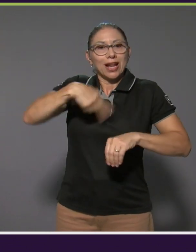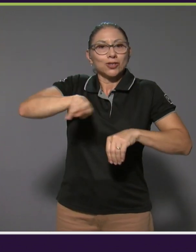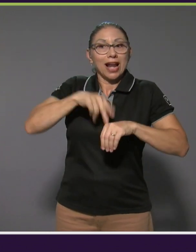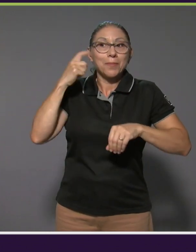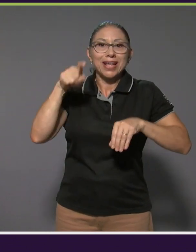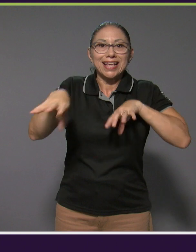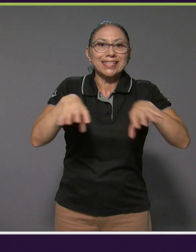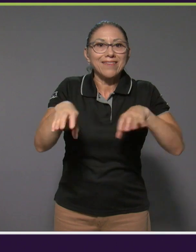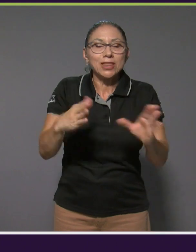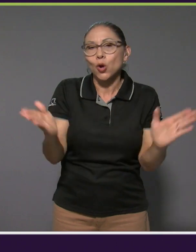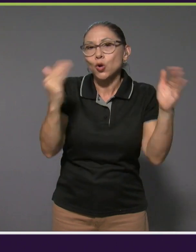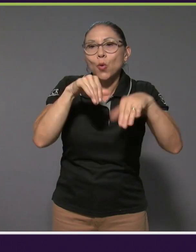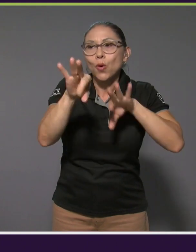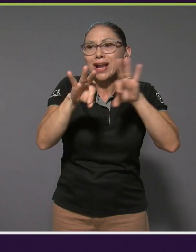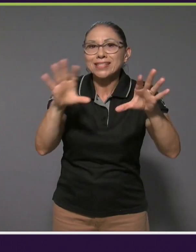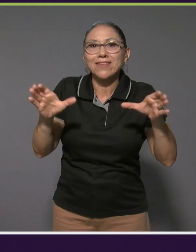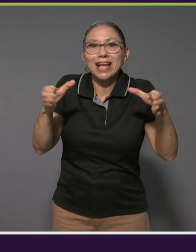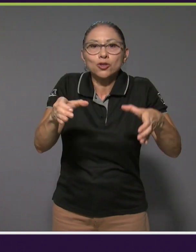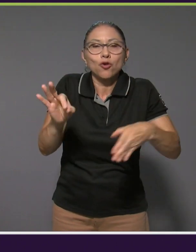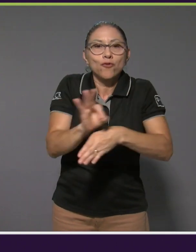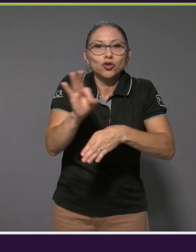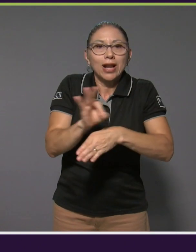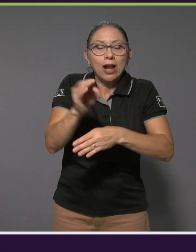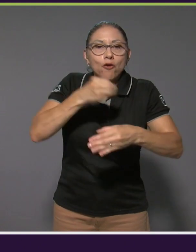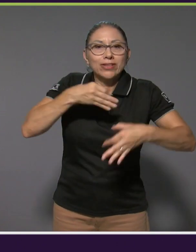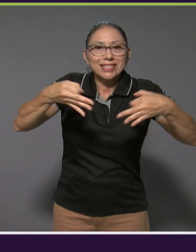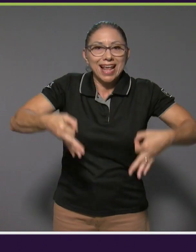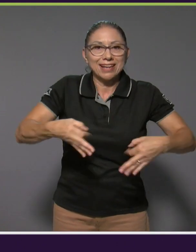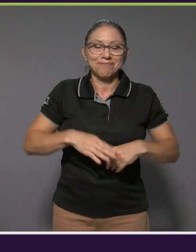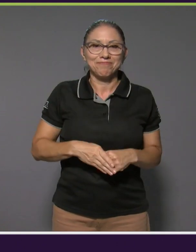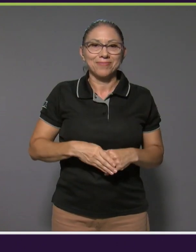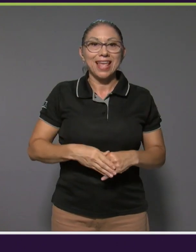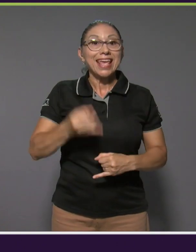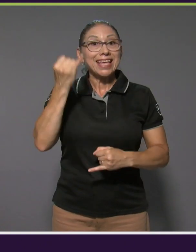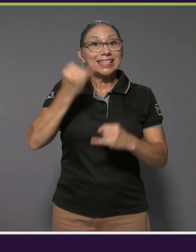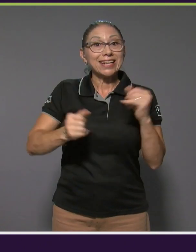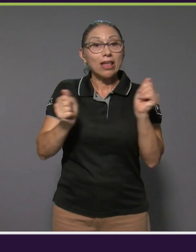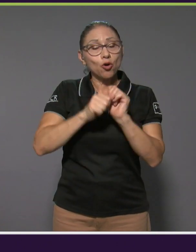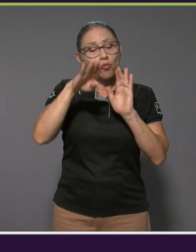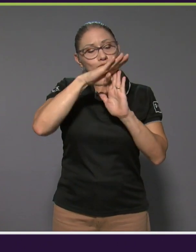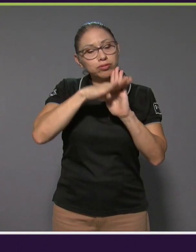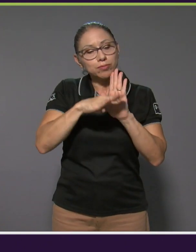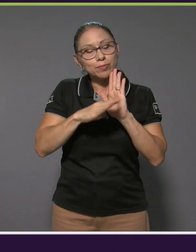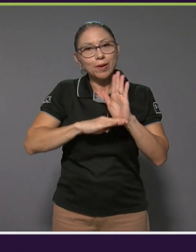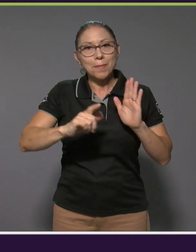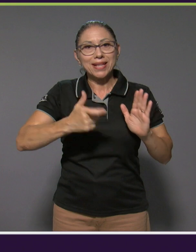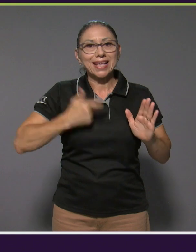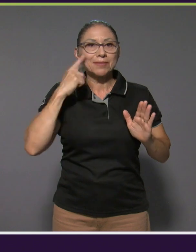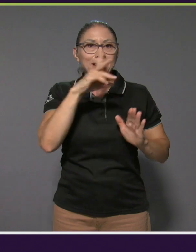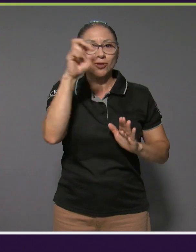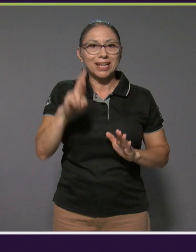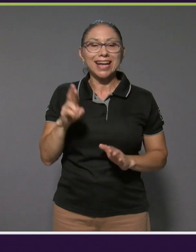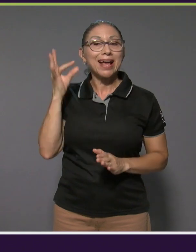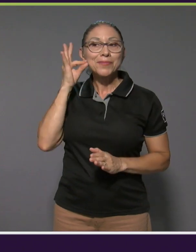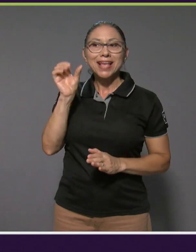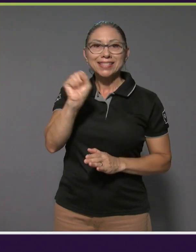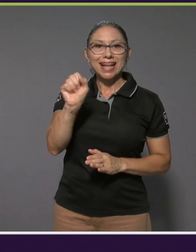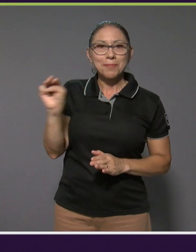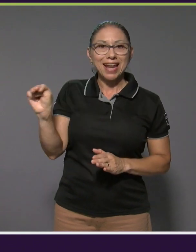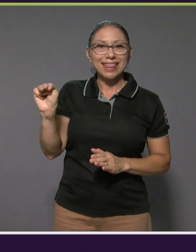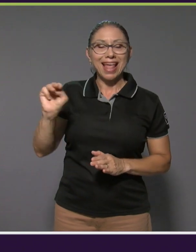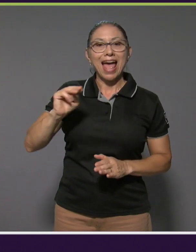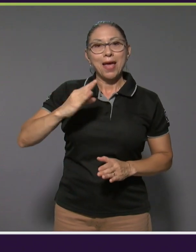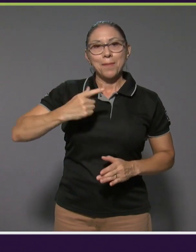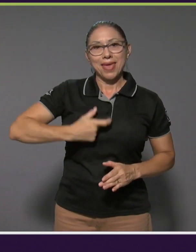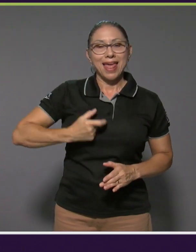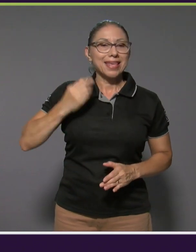careció de clasificación funcional oficial. Y cerrando la tabla de preseas para Costa Rica, Sara Miranda ganó medalla de bronce en la